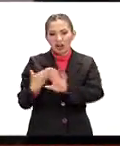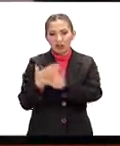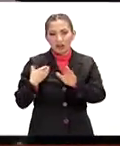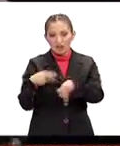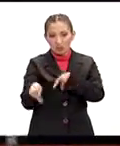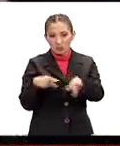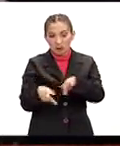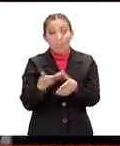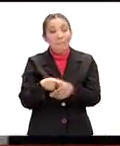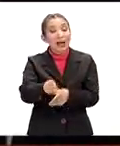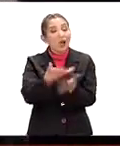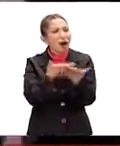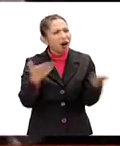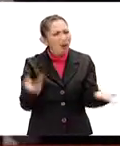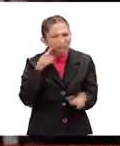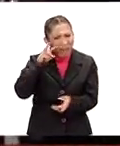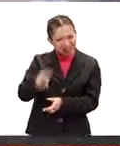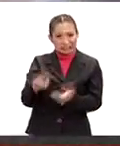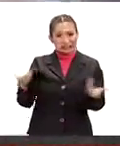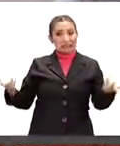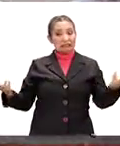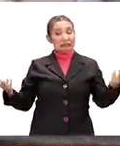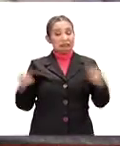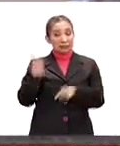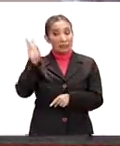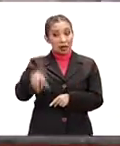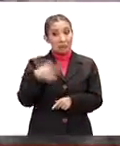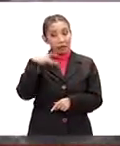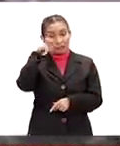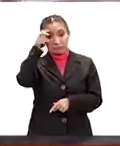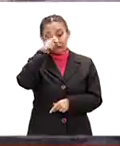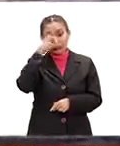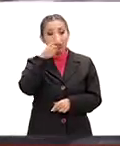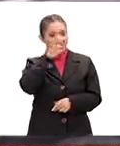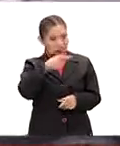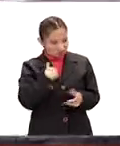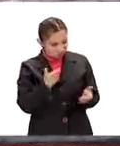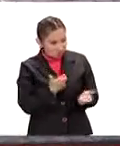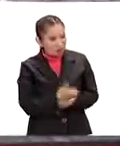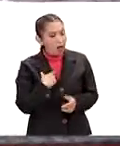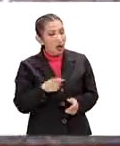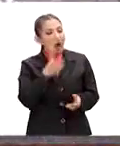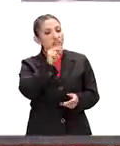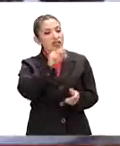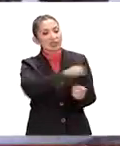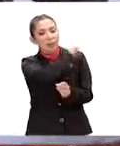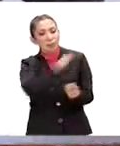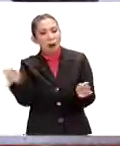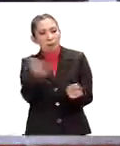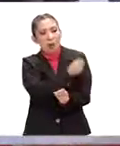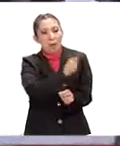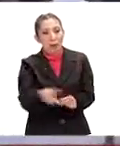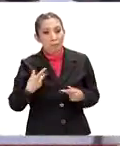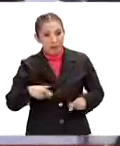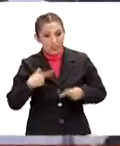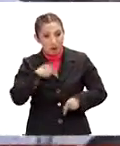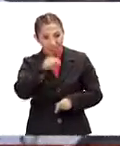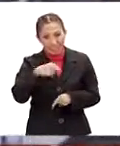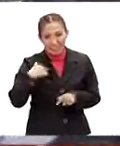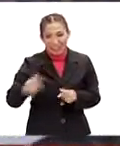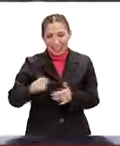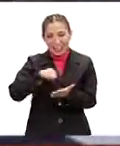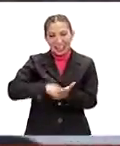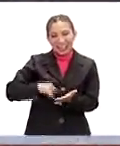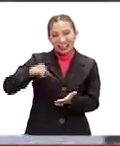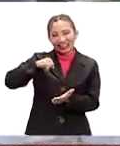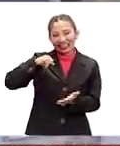fútbol, pero ahora lo que acaban de hacer, pues sí, está bastante fuerte. Amenazó con los 80 latigazos a todas aquellas personas de la provincia